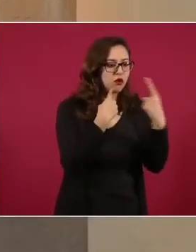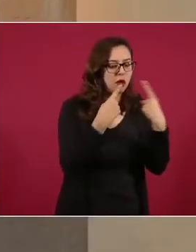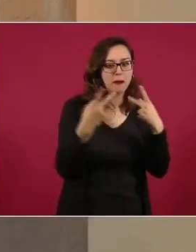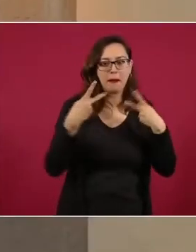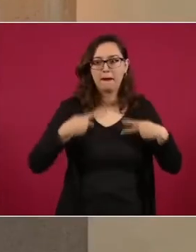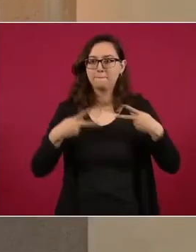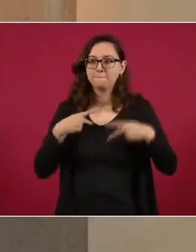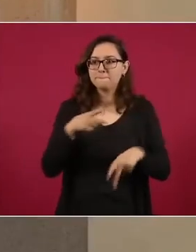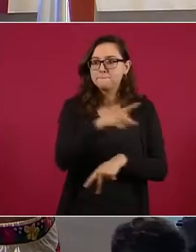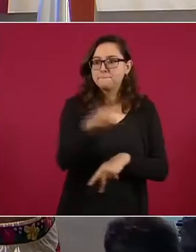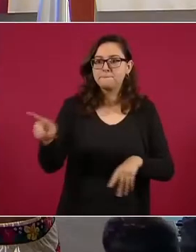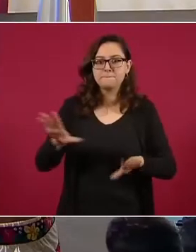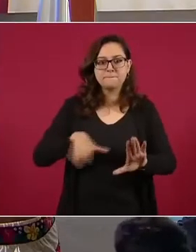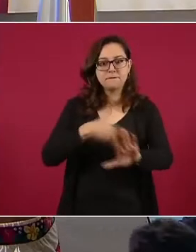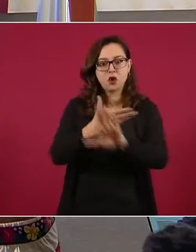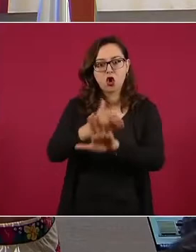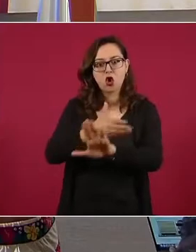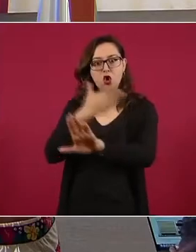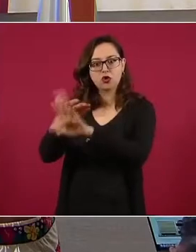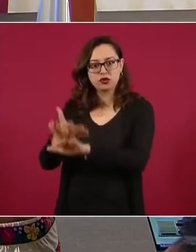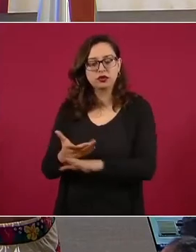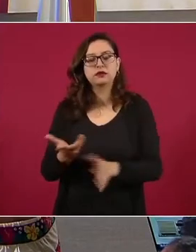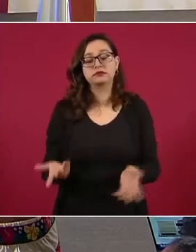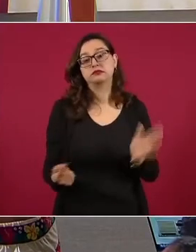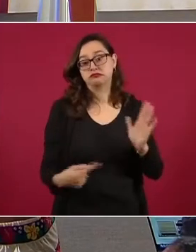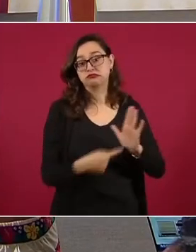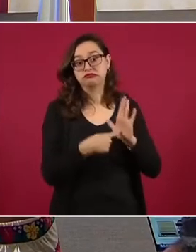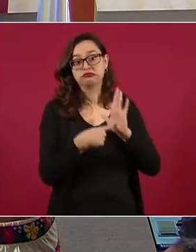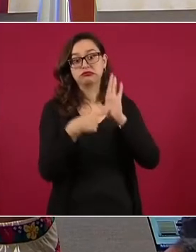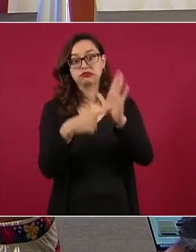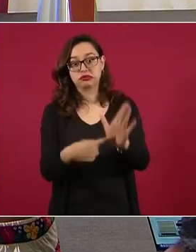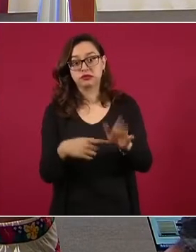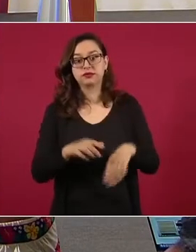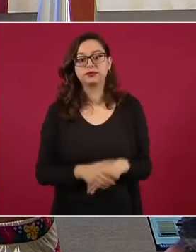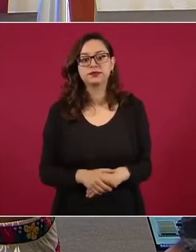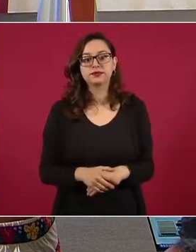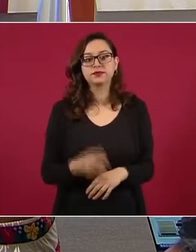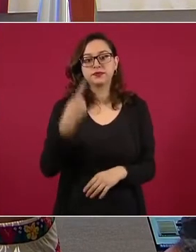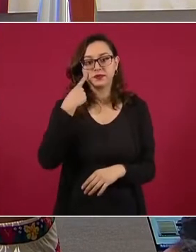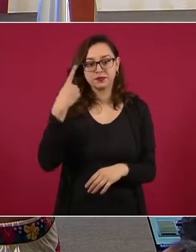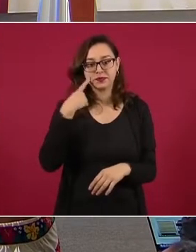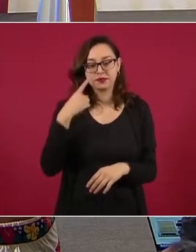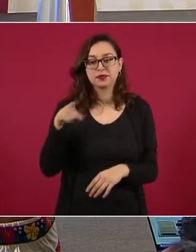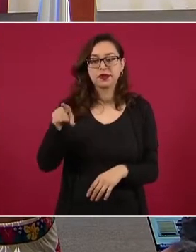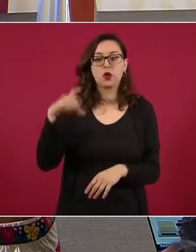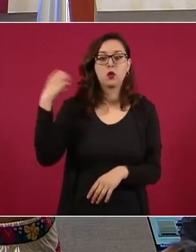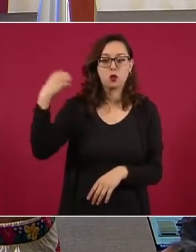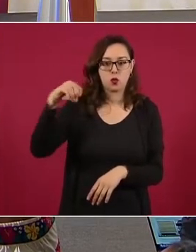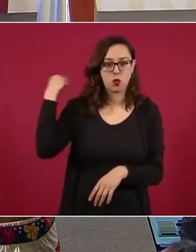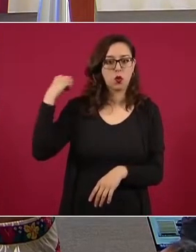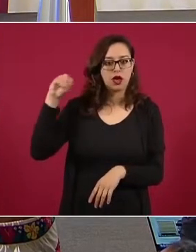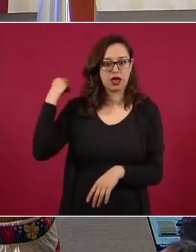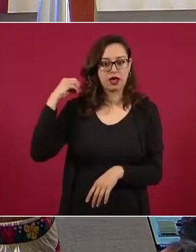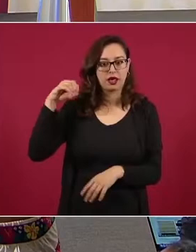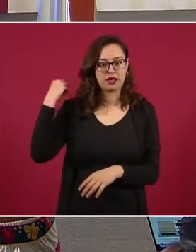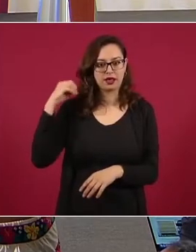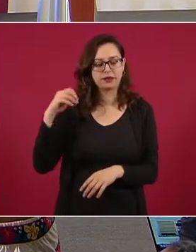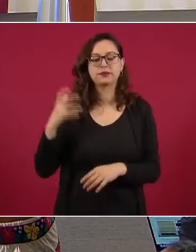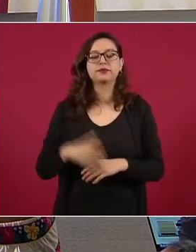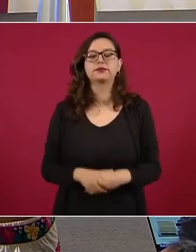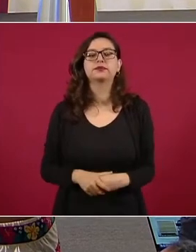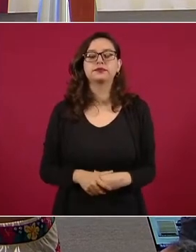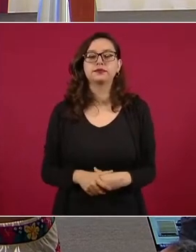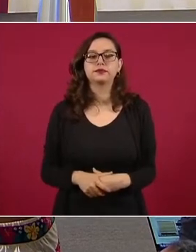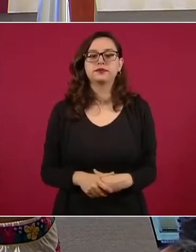es del estado de Oaxaca. Es el delito del anterior, por favor. El modus operandi